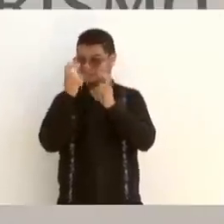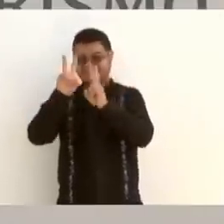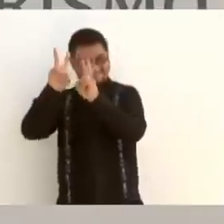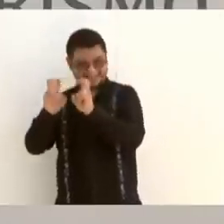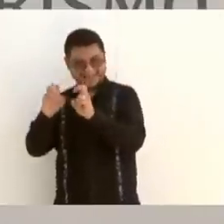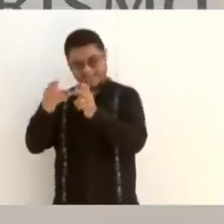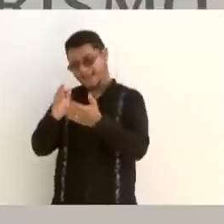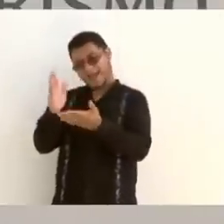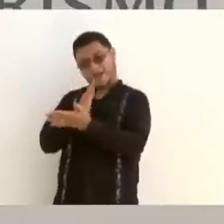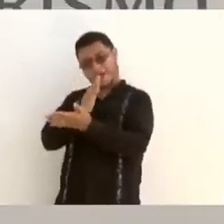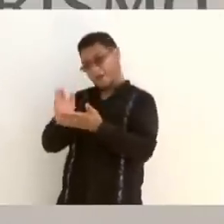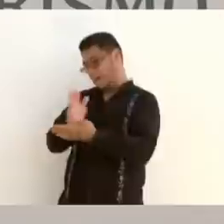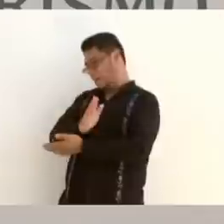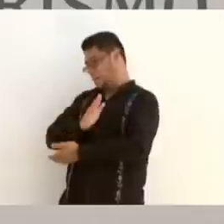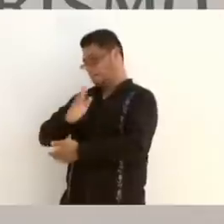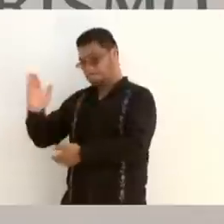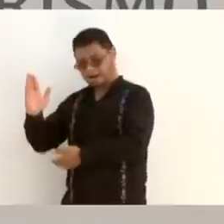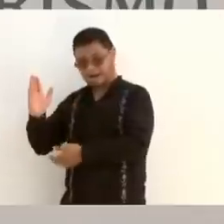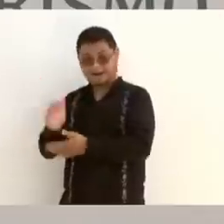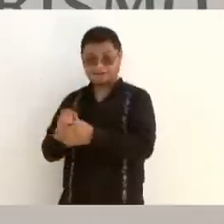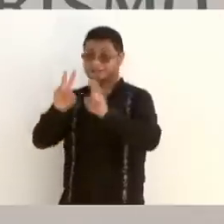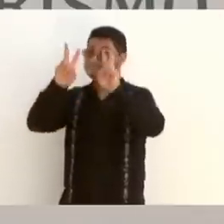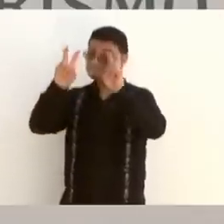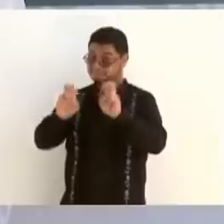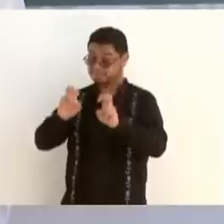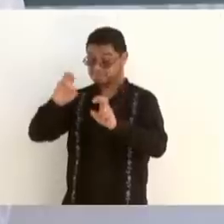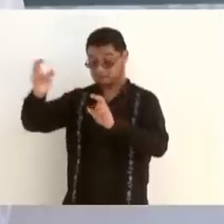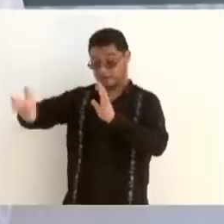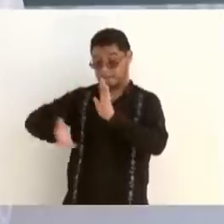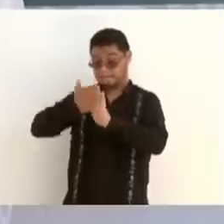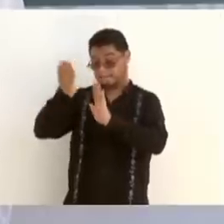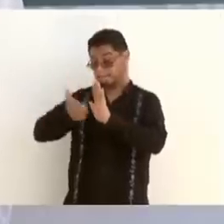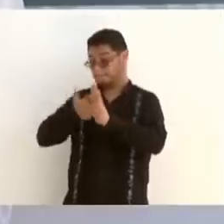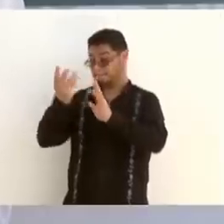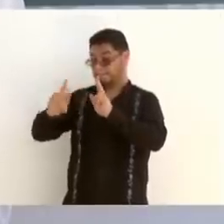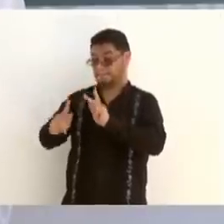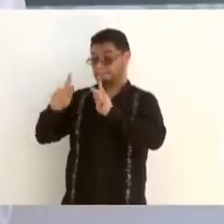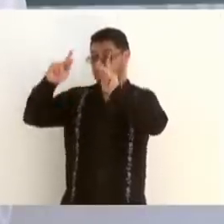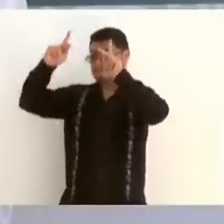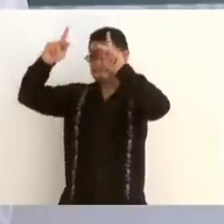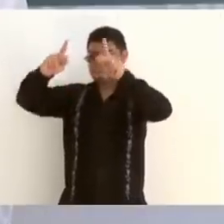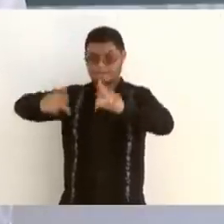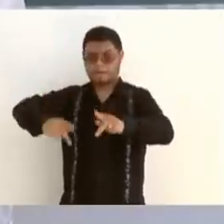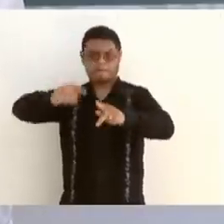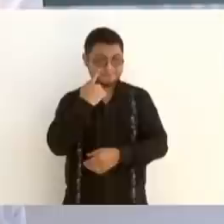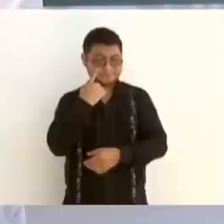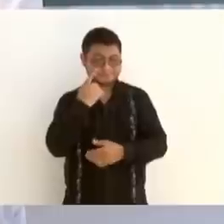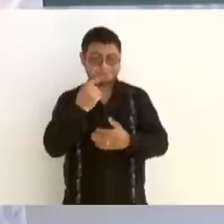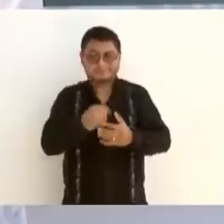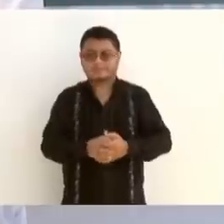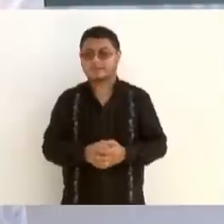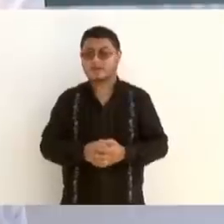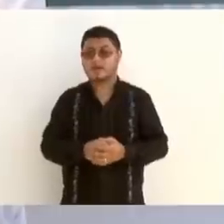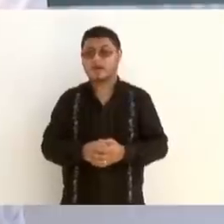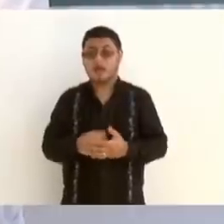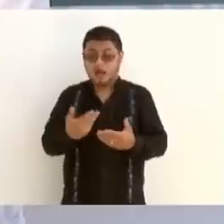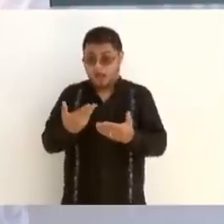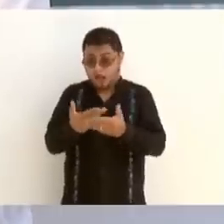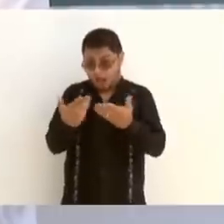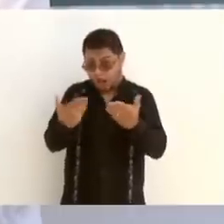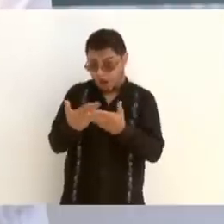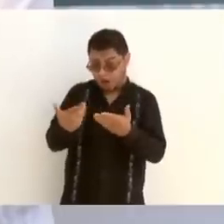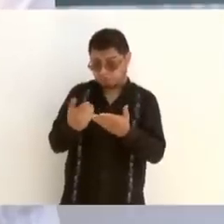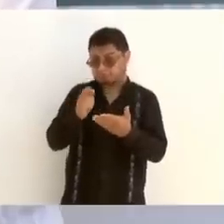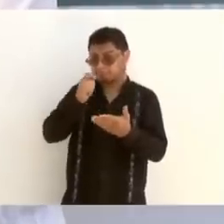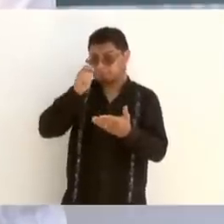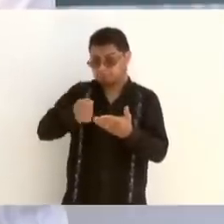La construcción de los puentes para dejar las pangas. A rescatar